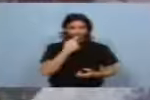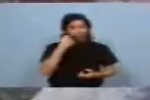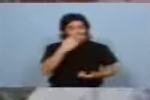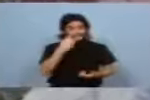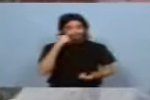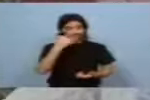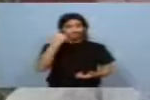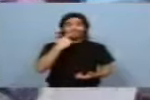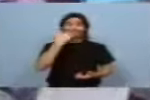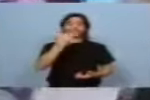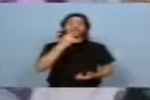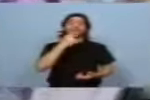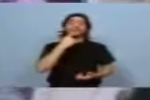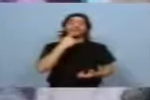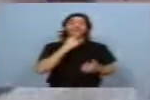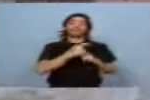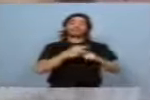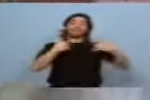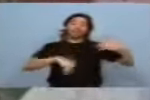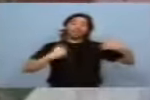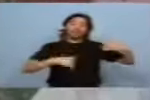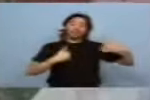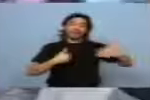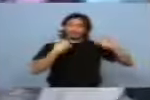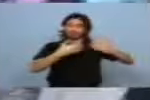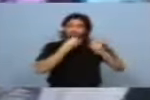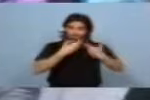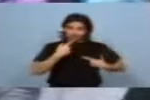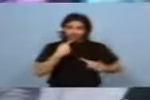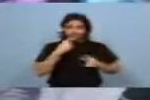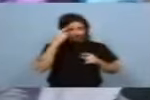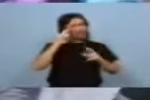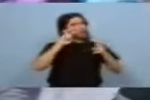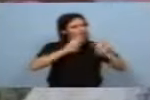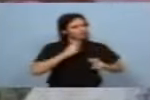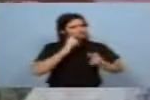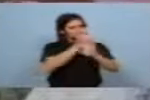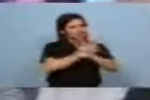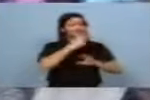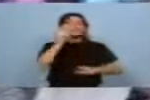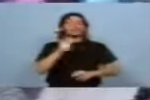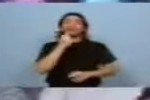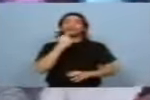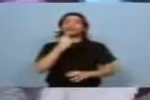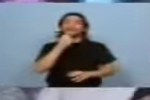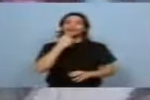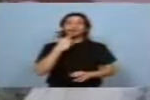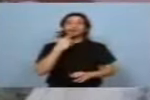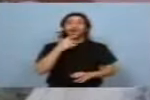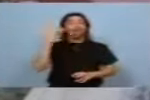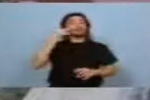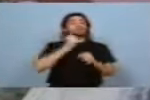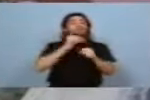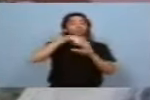ahí está, tocando la guitarra No que salga un poco del pasado de ese chico, eh ¿Vos decís? Eh, era del UCD,